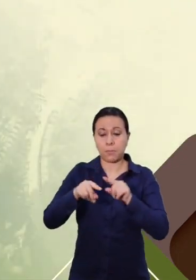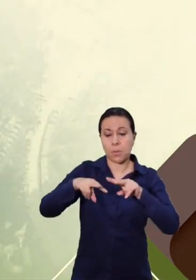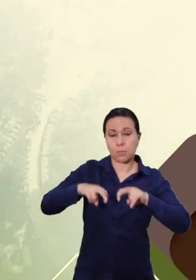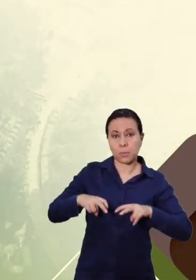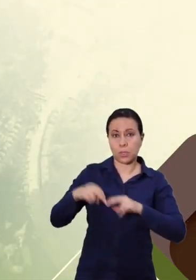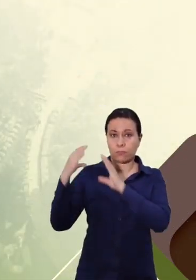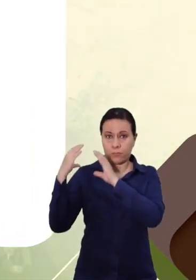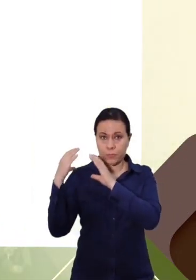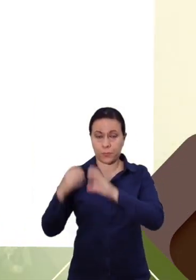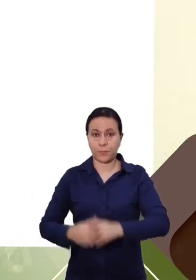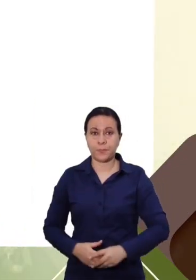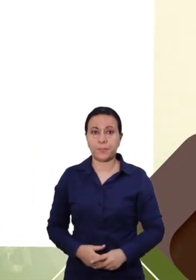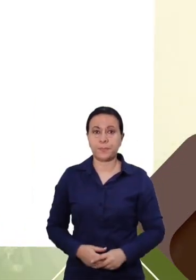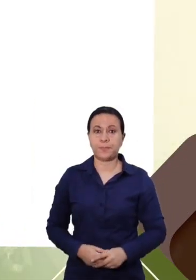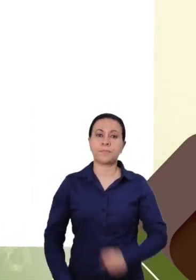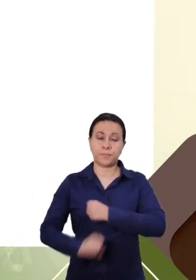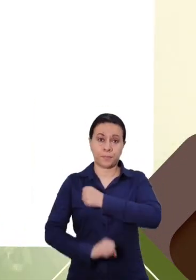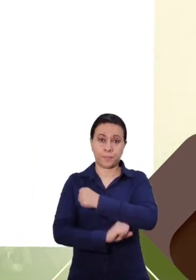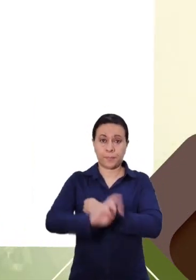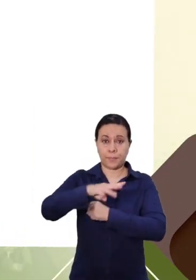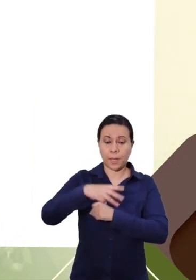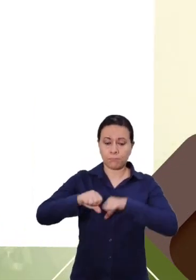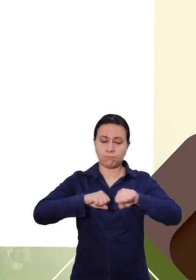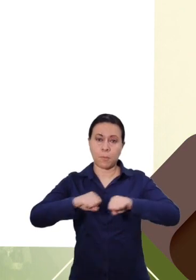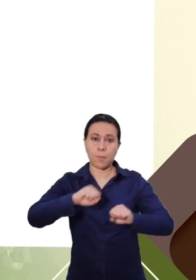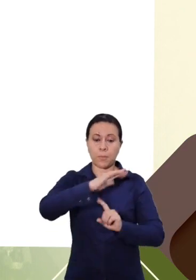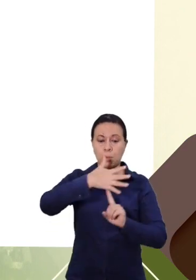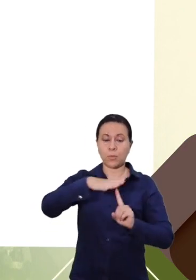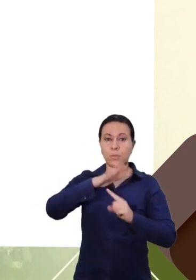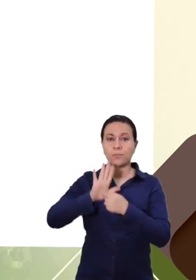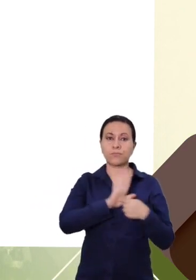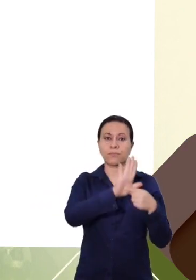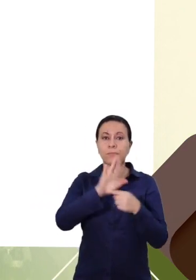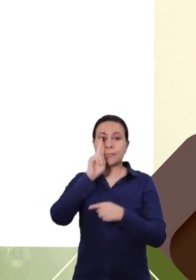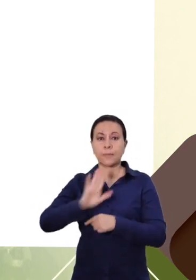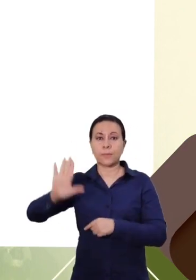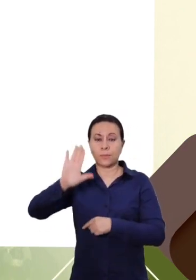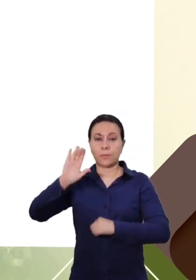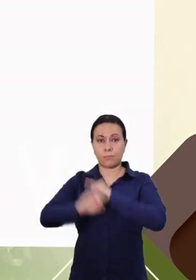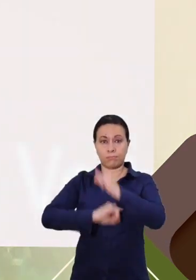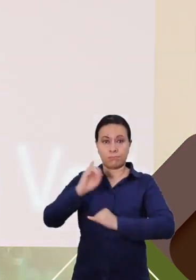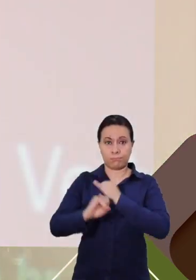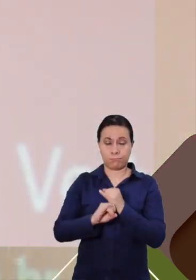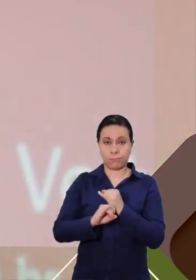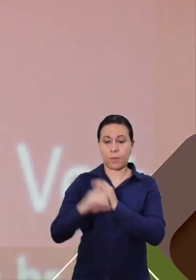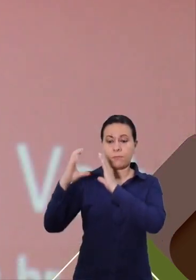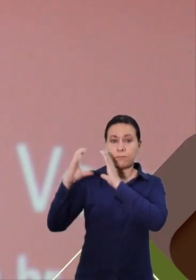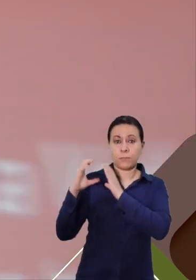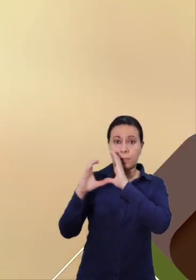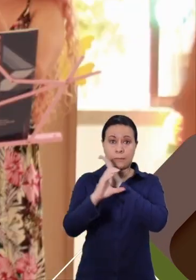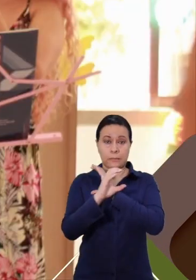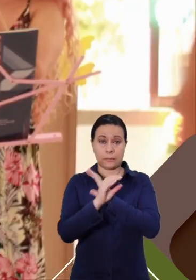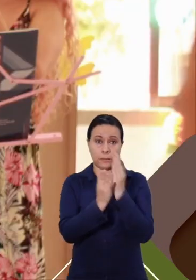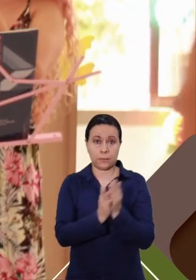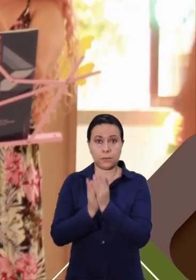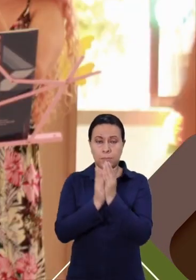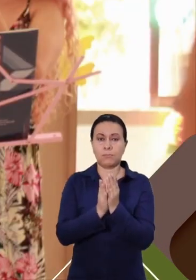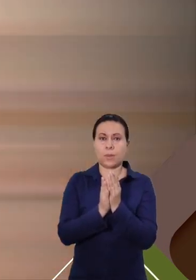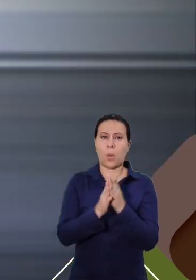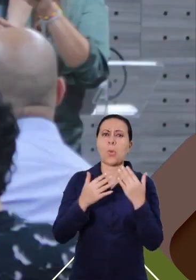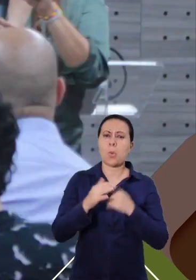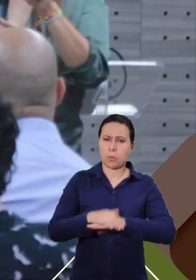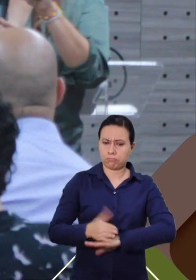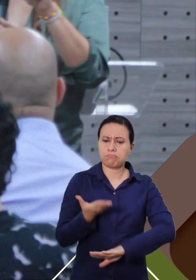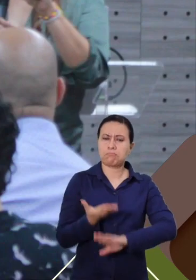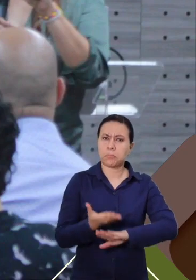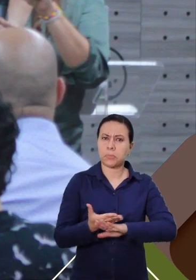facultad. En el Pilar III, Gestión del Contexto y Visibilidad Nacional e Internacional, la Facultad de Ciencias de la Educación le sigue